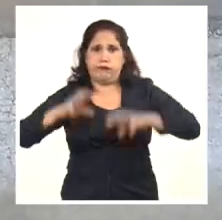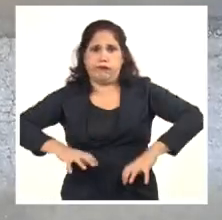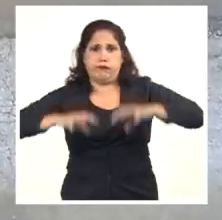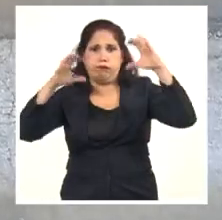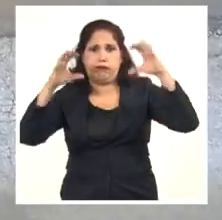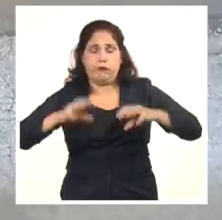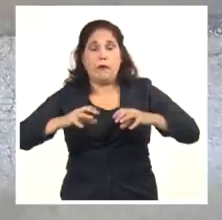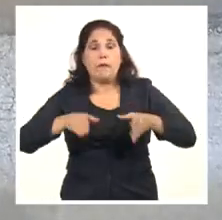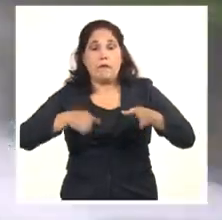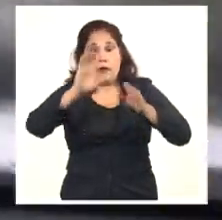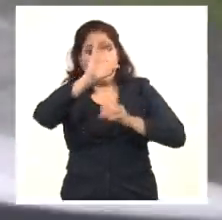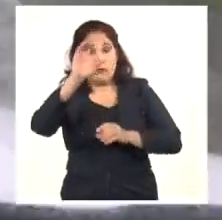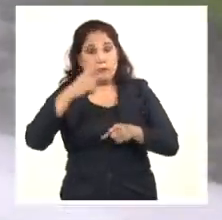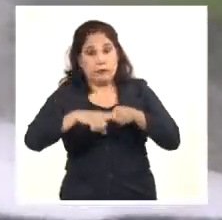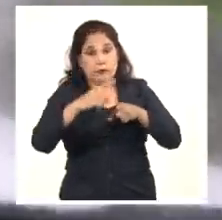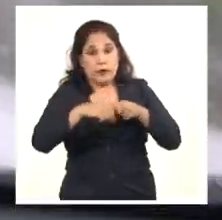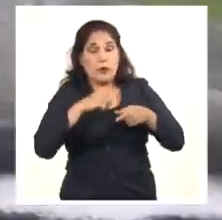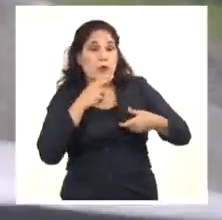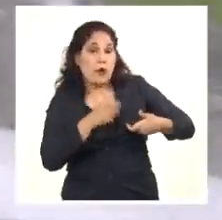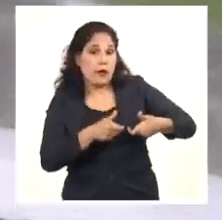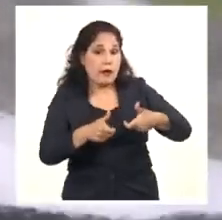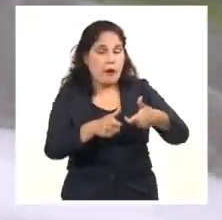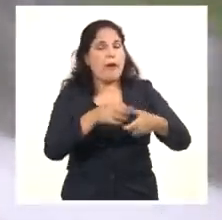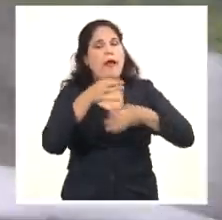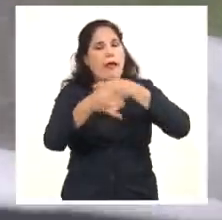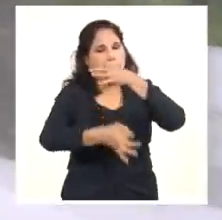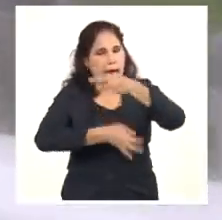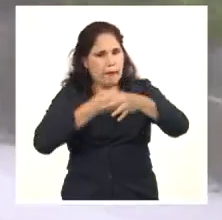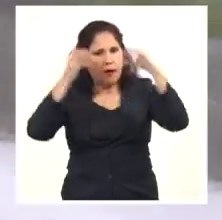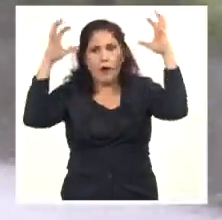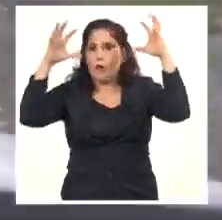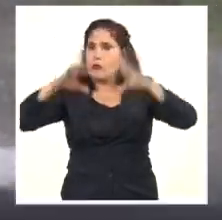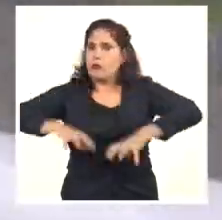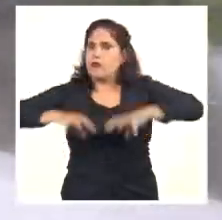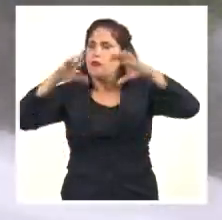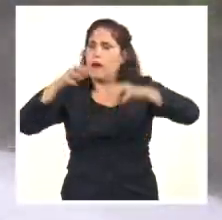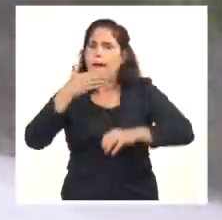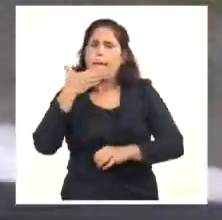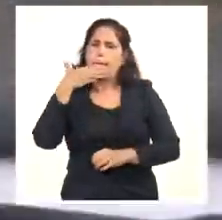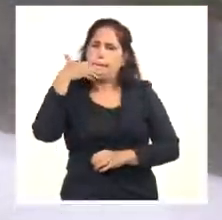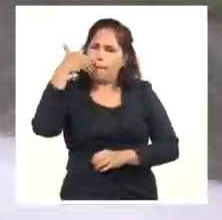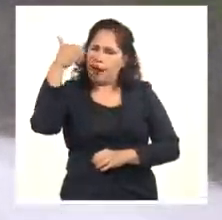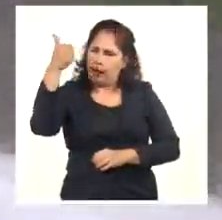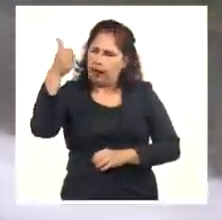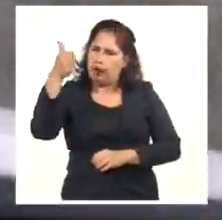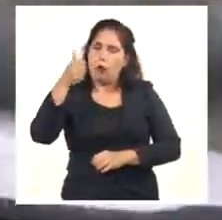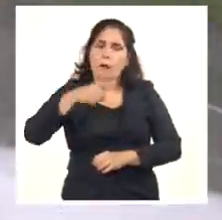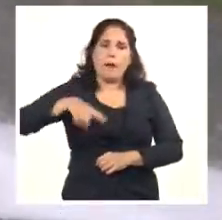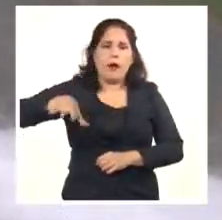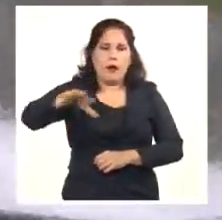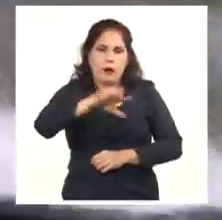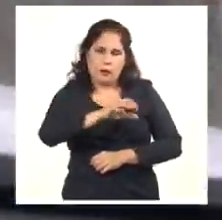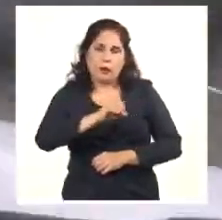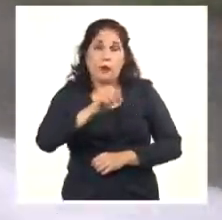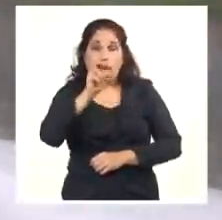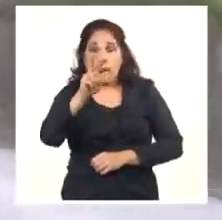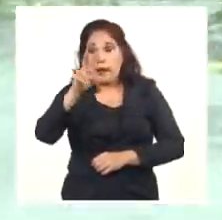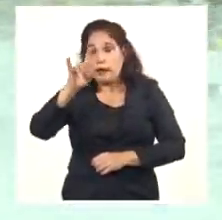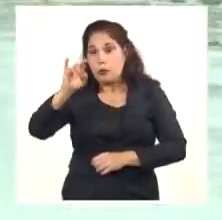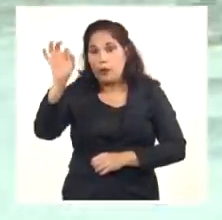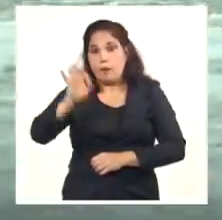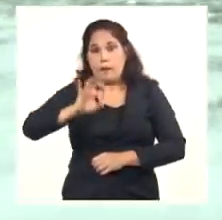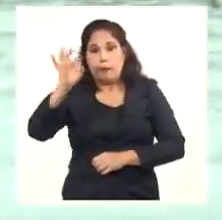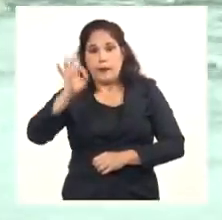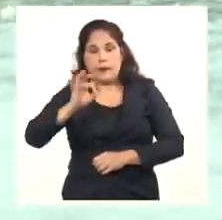de Recursos Hidráulicos exponen que las intensas lluvias hasta el momento representan el 29%